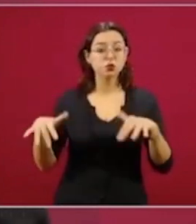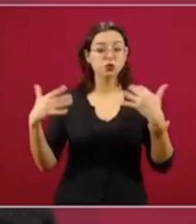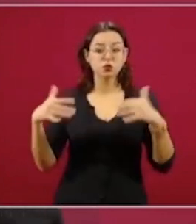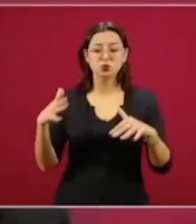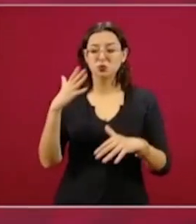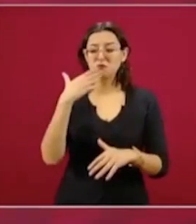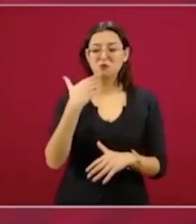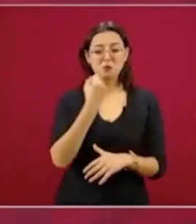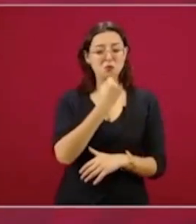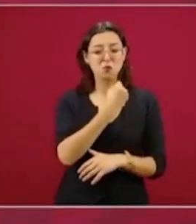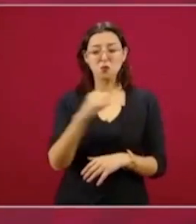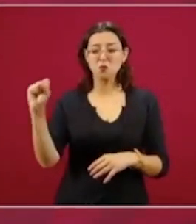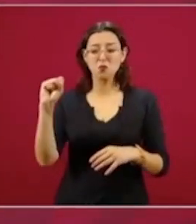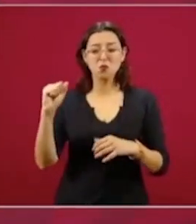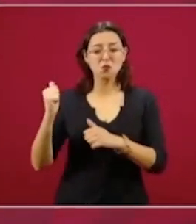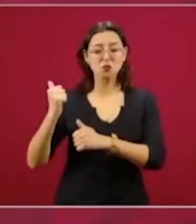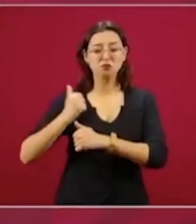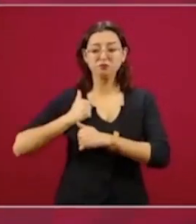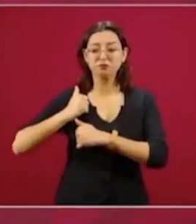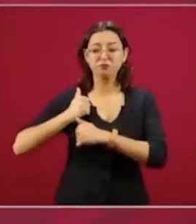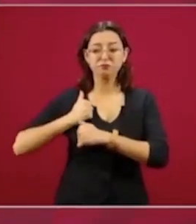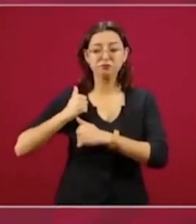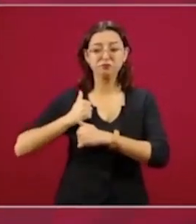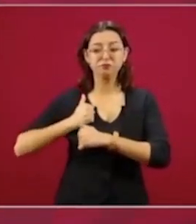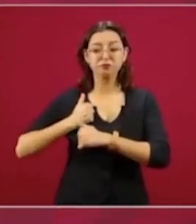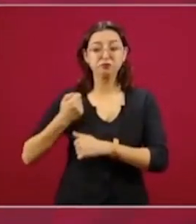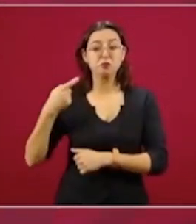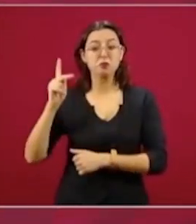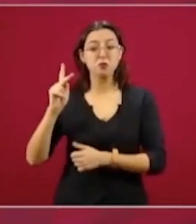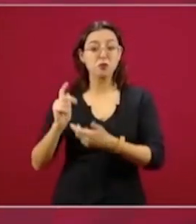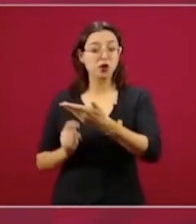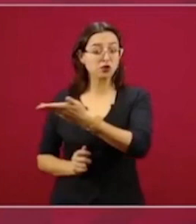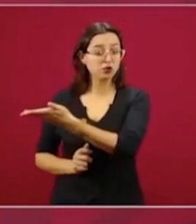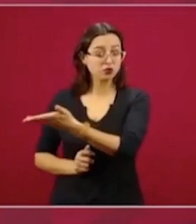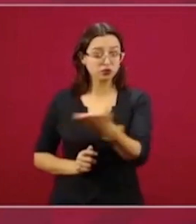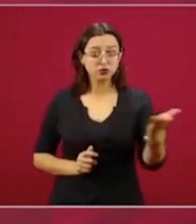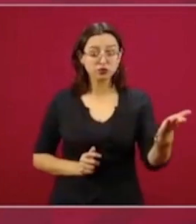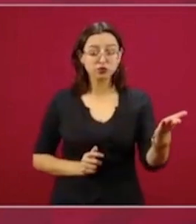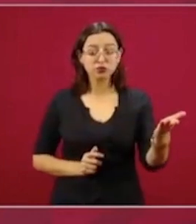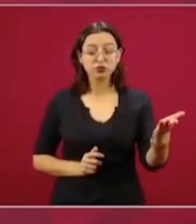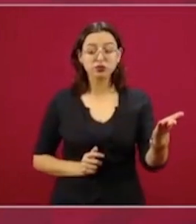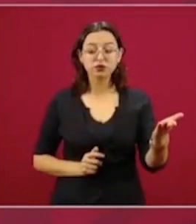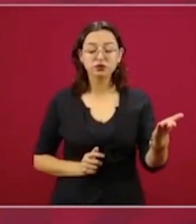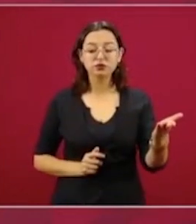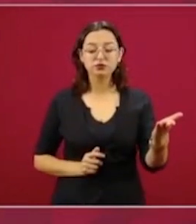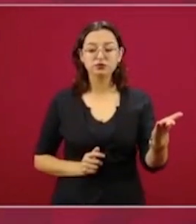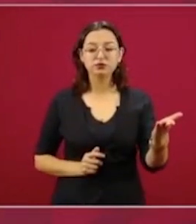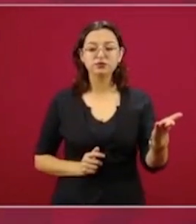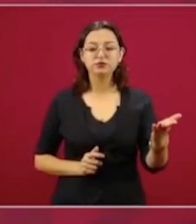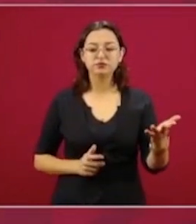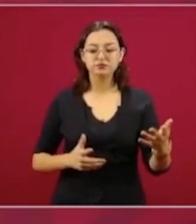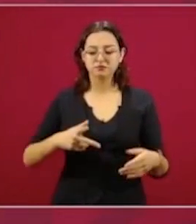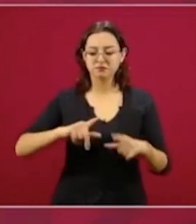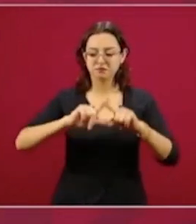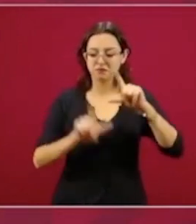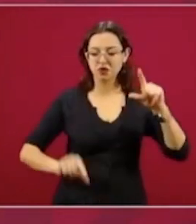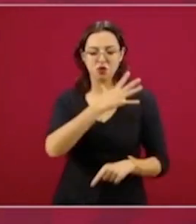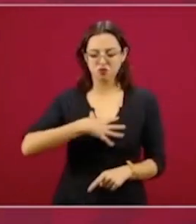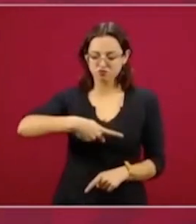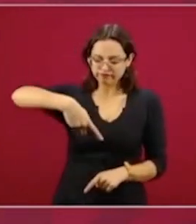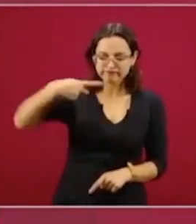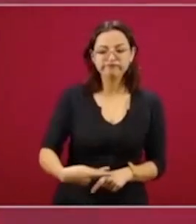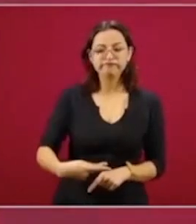pero vosotros sois los hijos de México